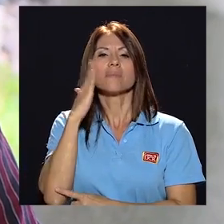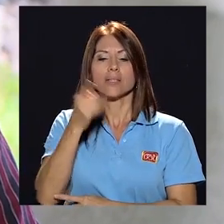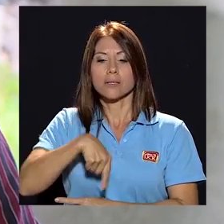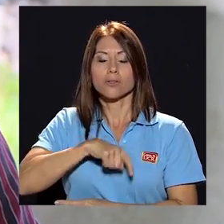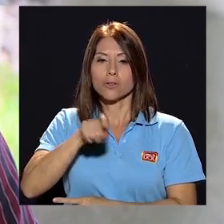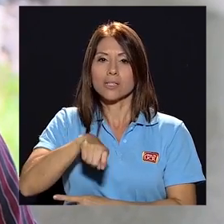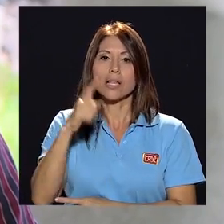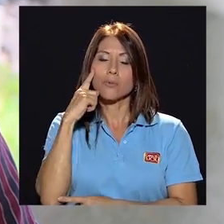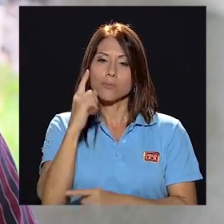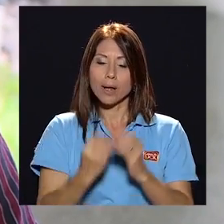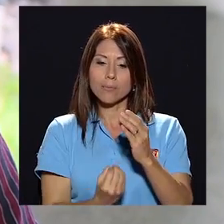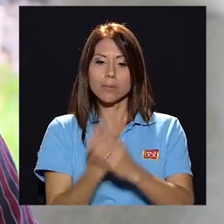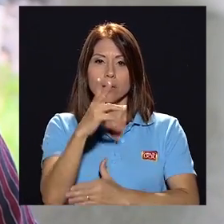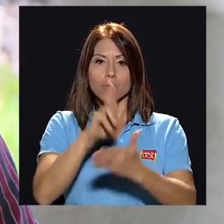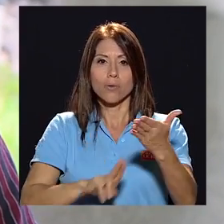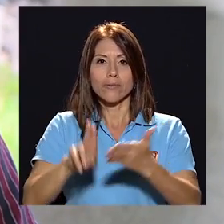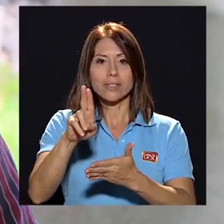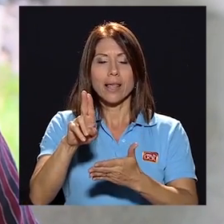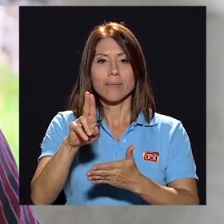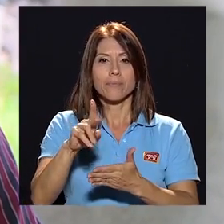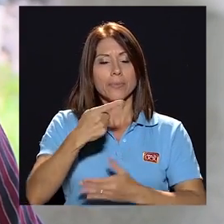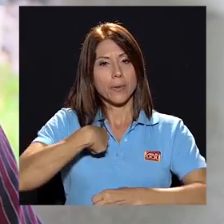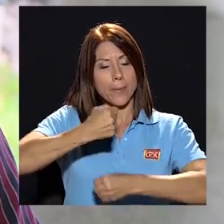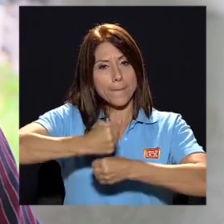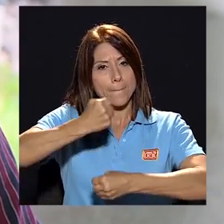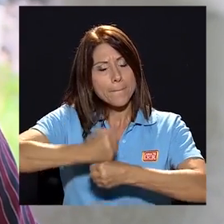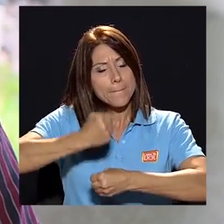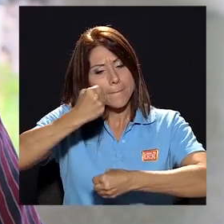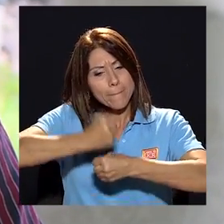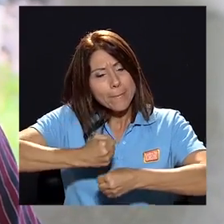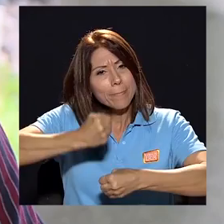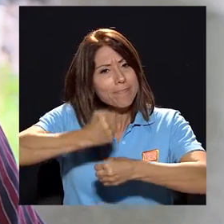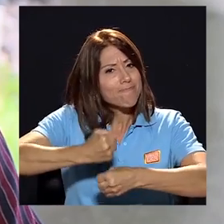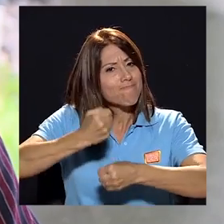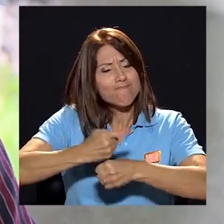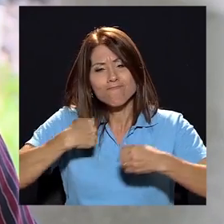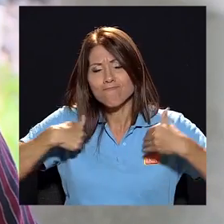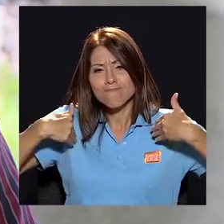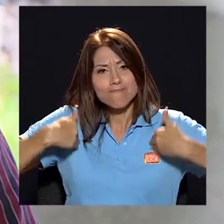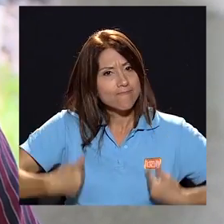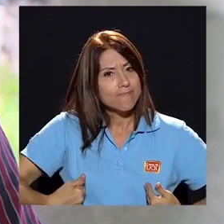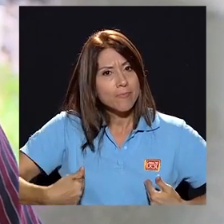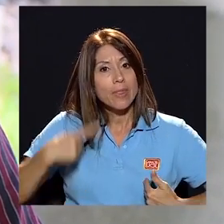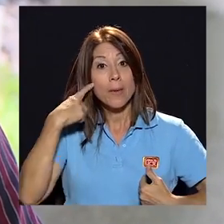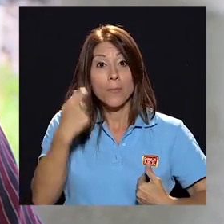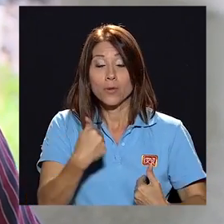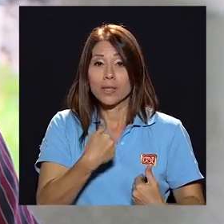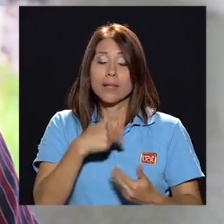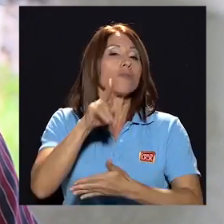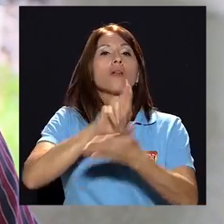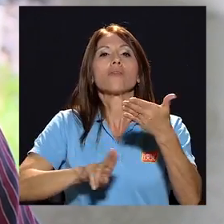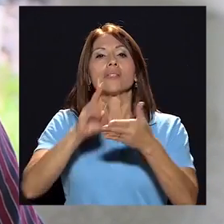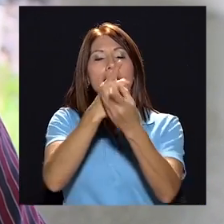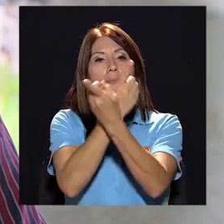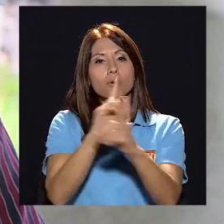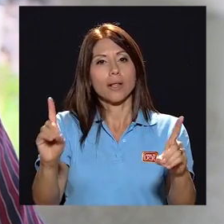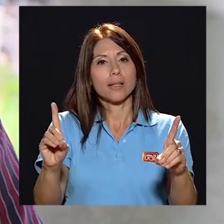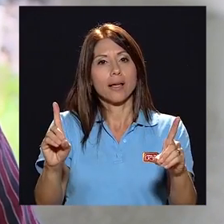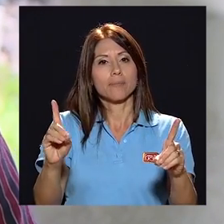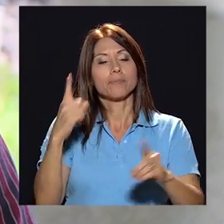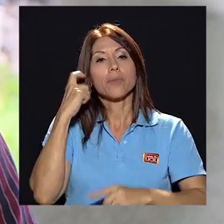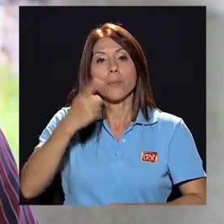necesitamos para crear una universidad voy a trabajar incansablemente porque tener una universidad